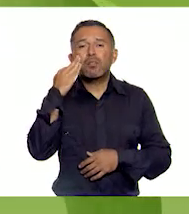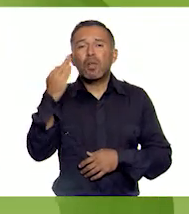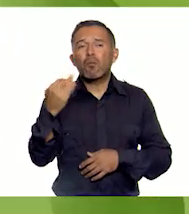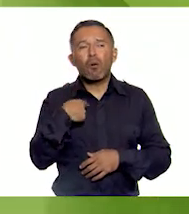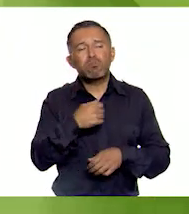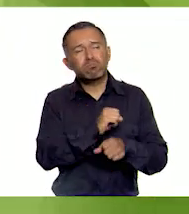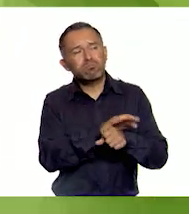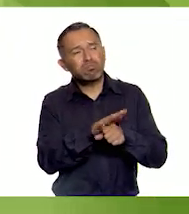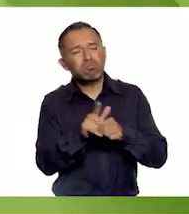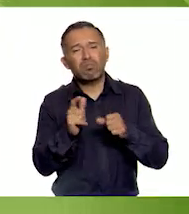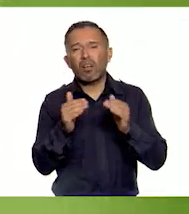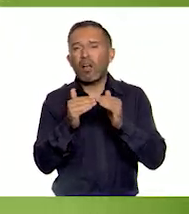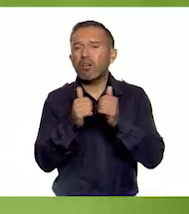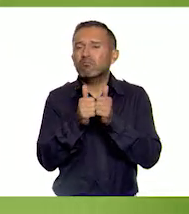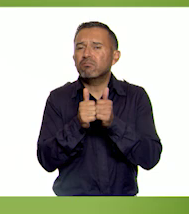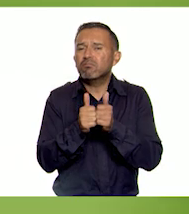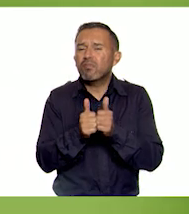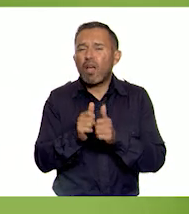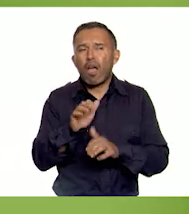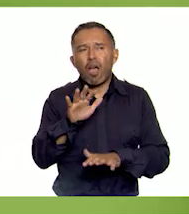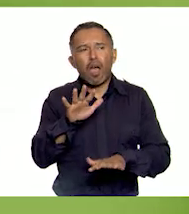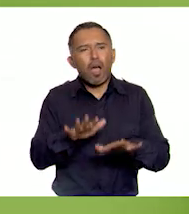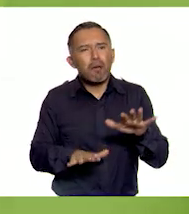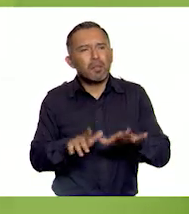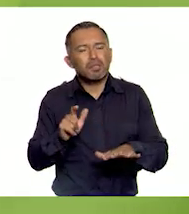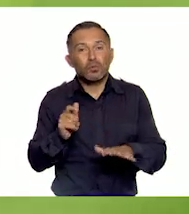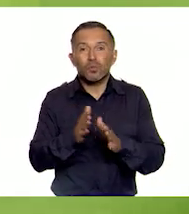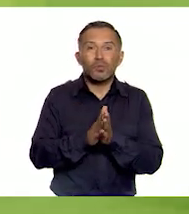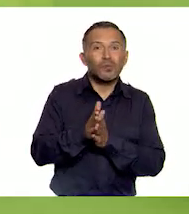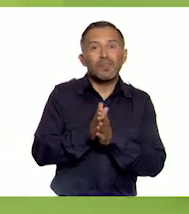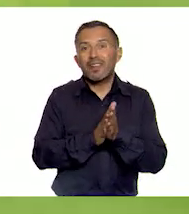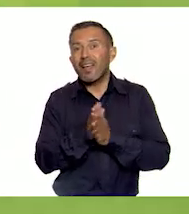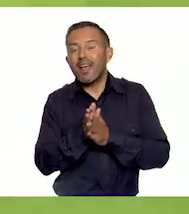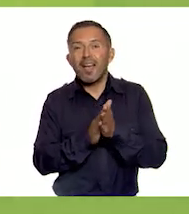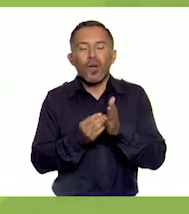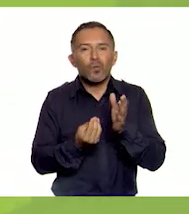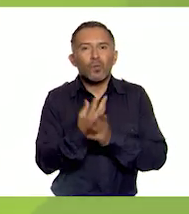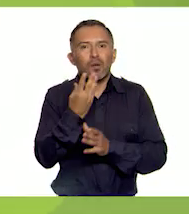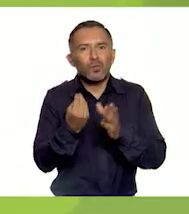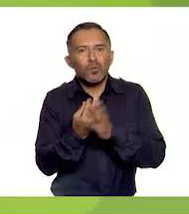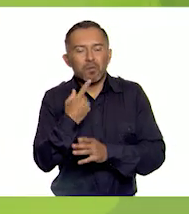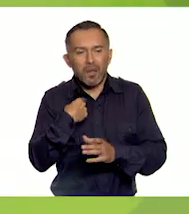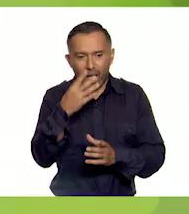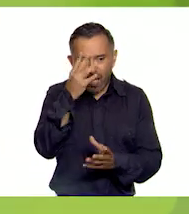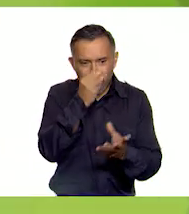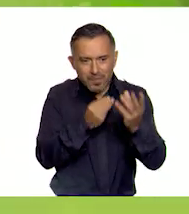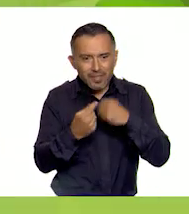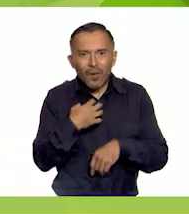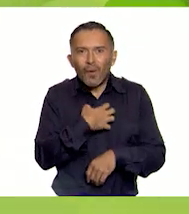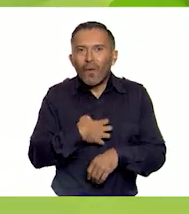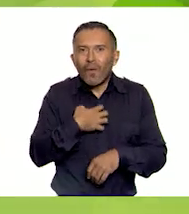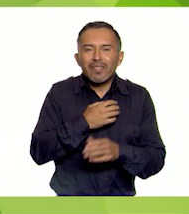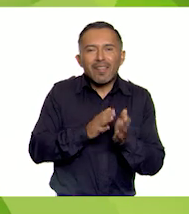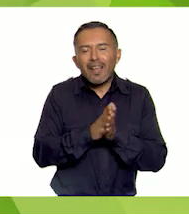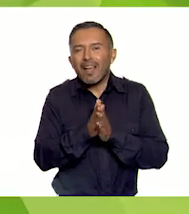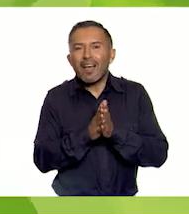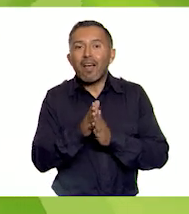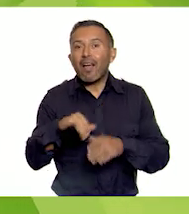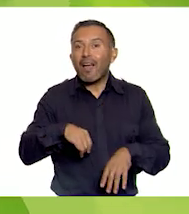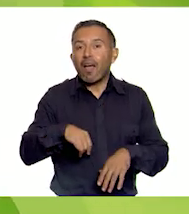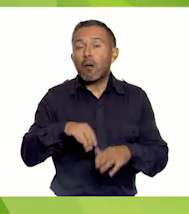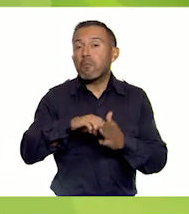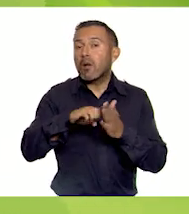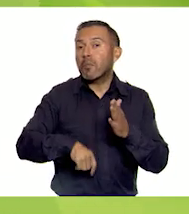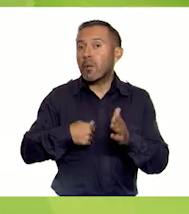hay momentos que me he sentido muy entusiasmado por las cosas nuevas que he aprendido. Por ejemplo, mi abuela me está